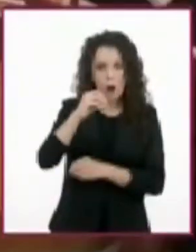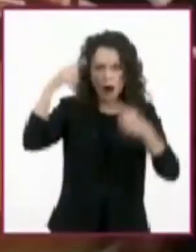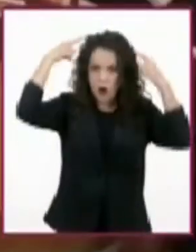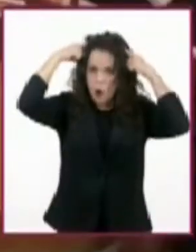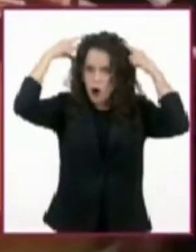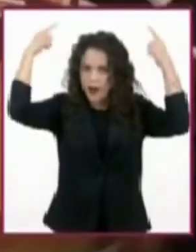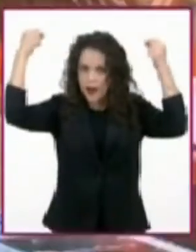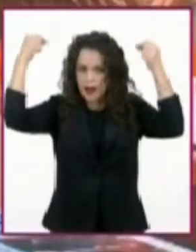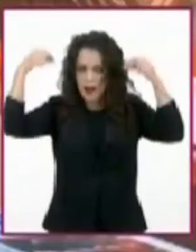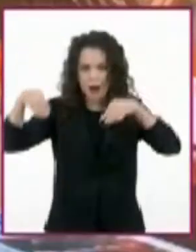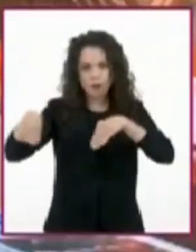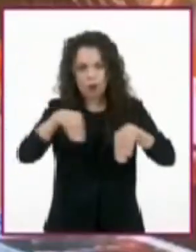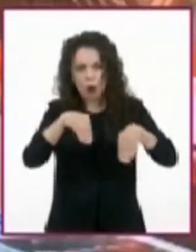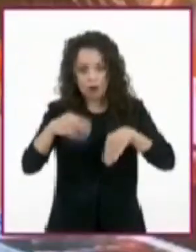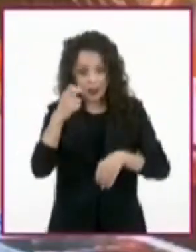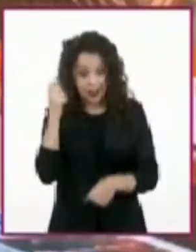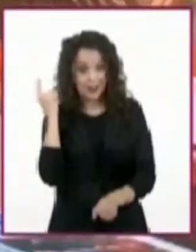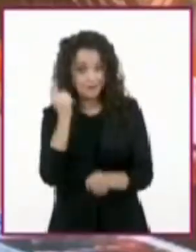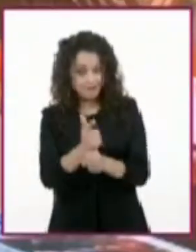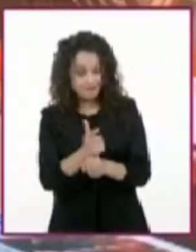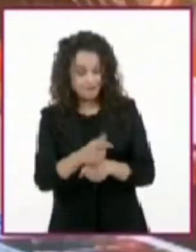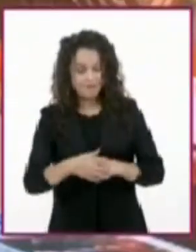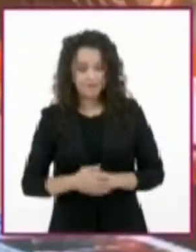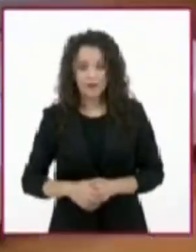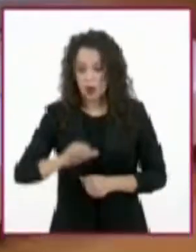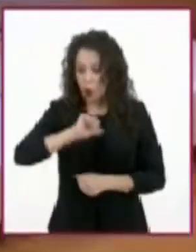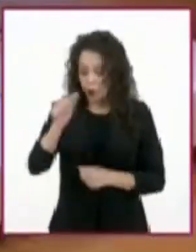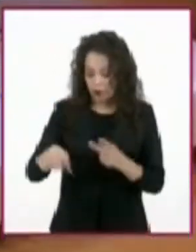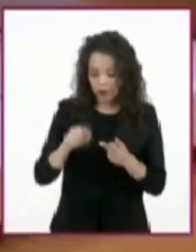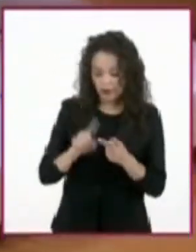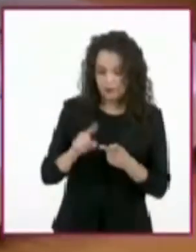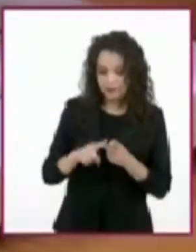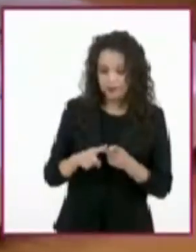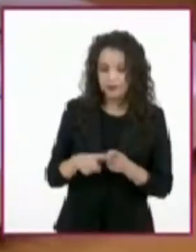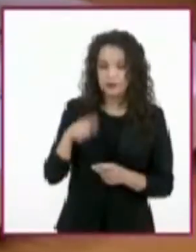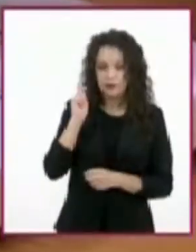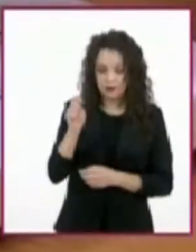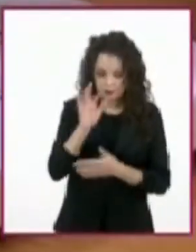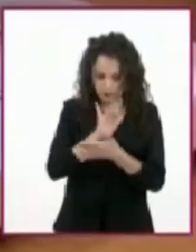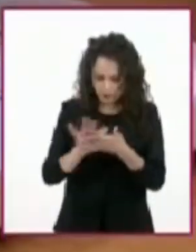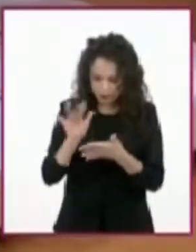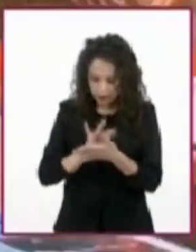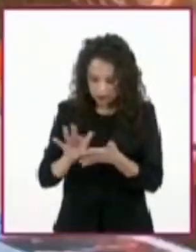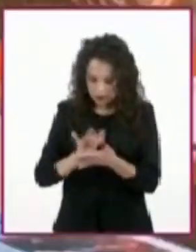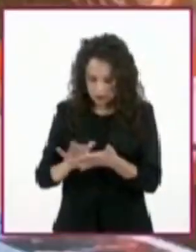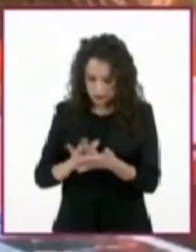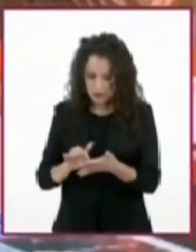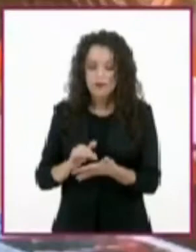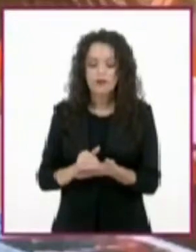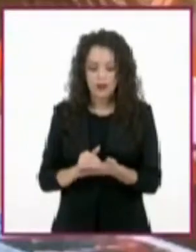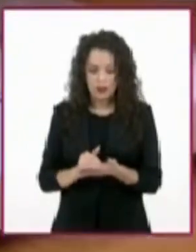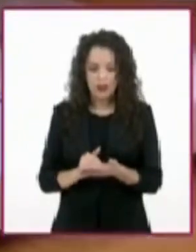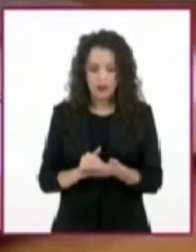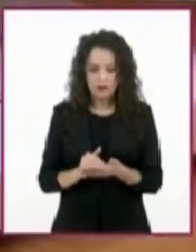El siguiente paso es tomar el texto y partirlo en los párrafos que lo componen.